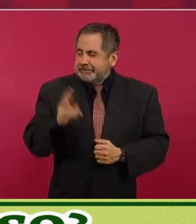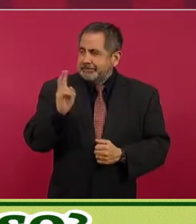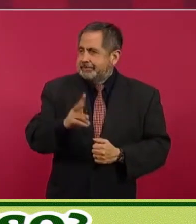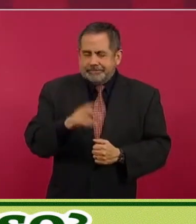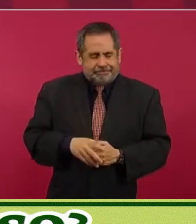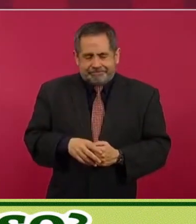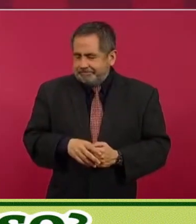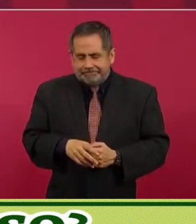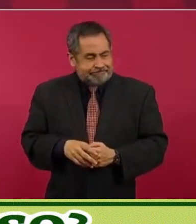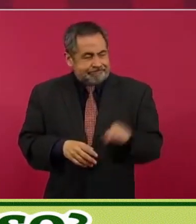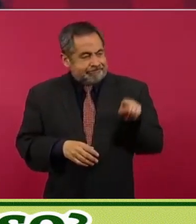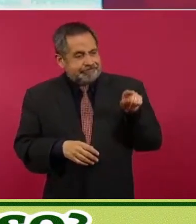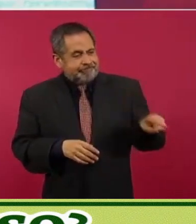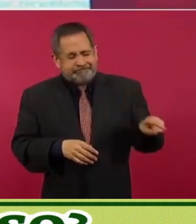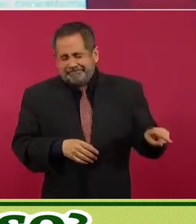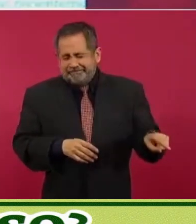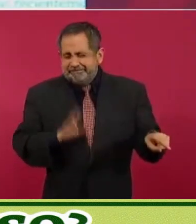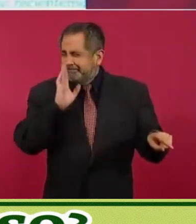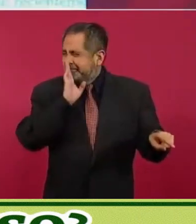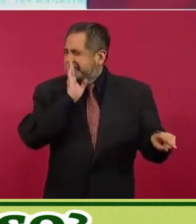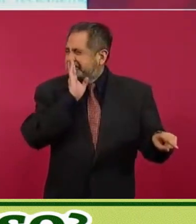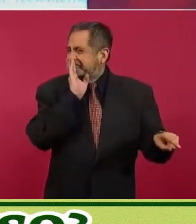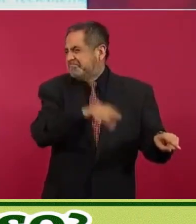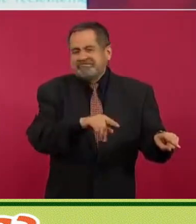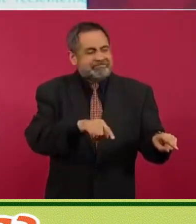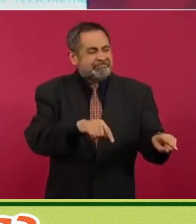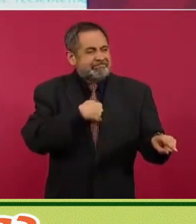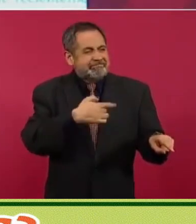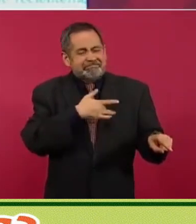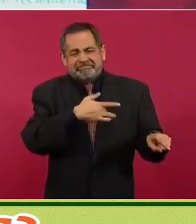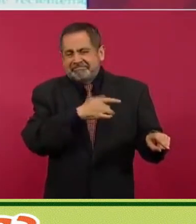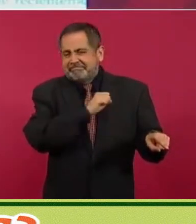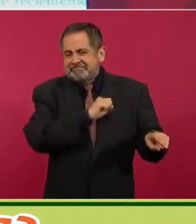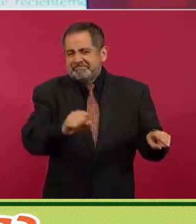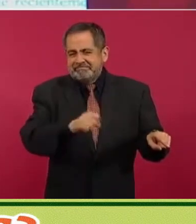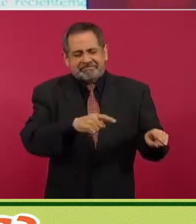que son malos de Malolandia estos.